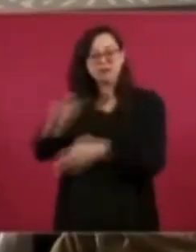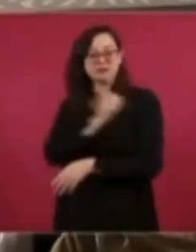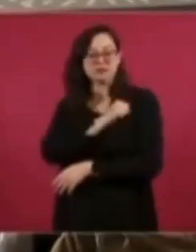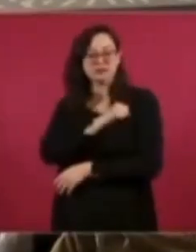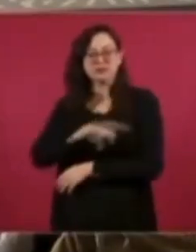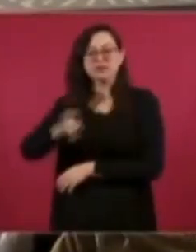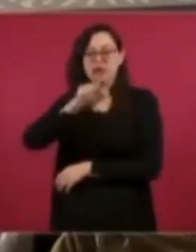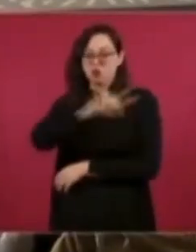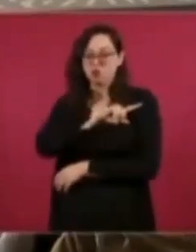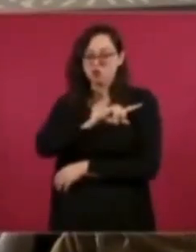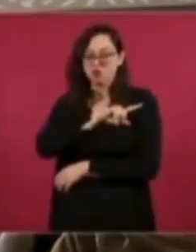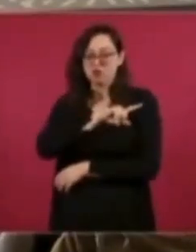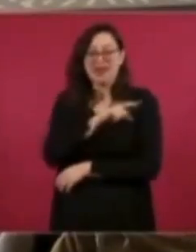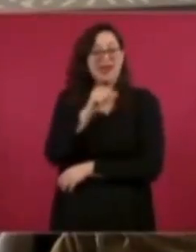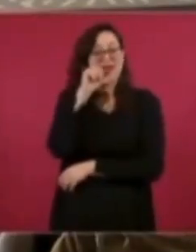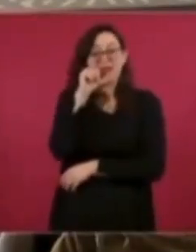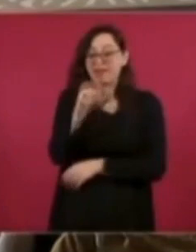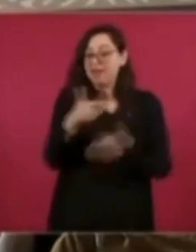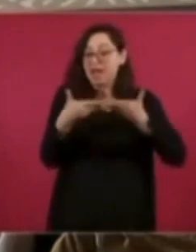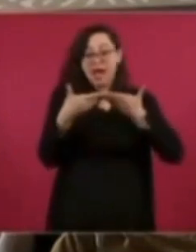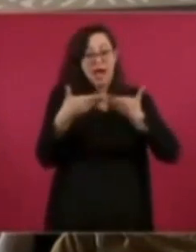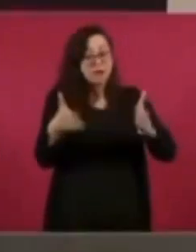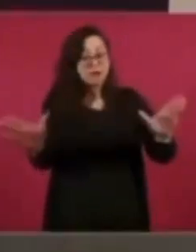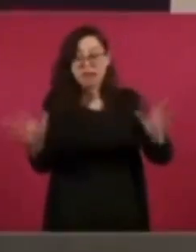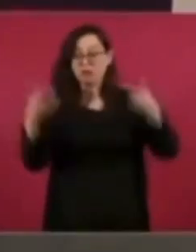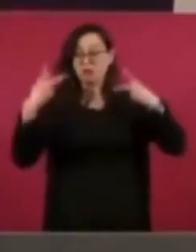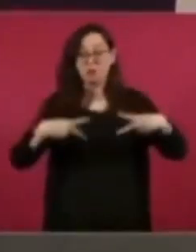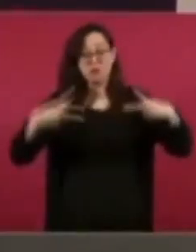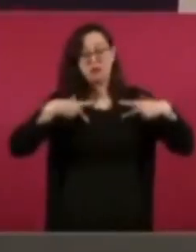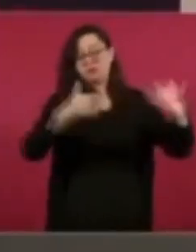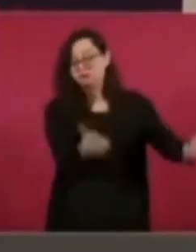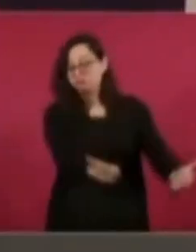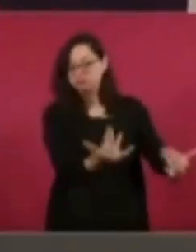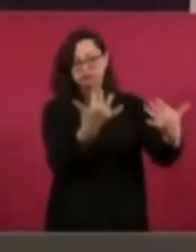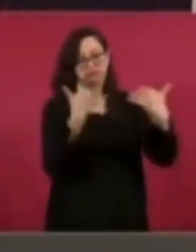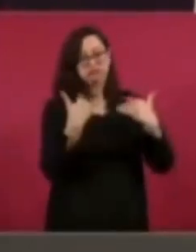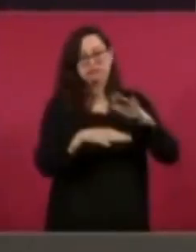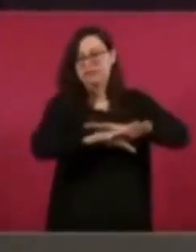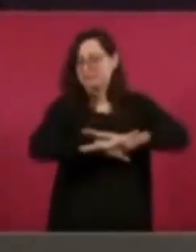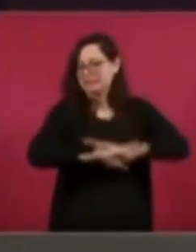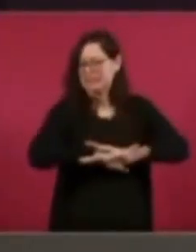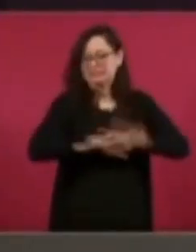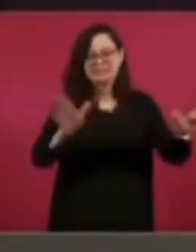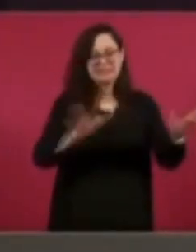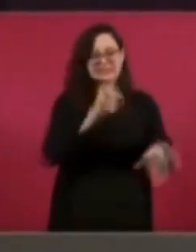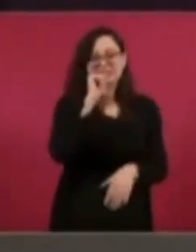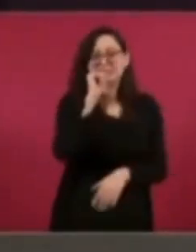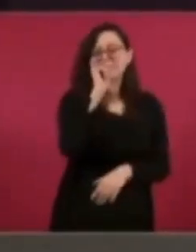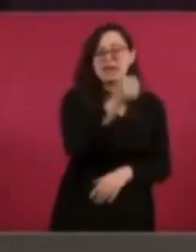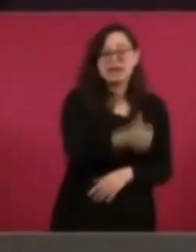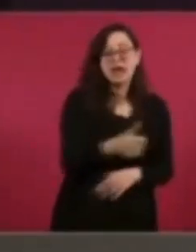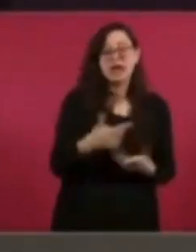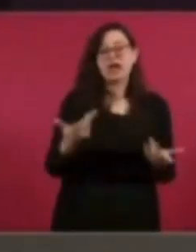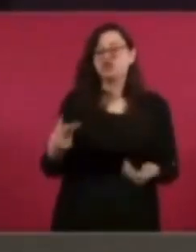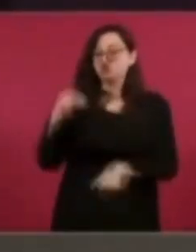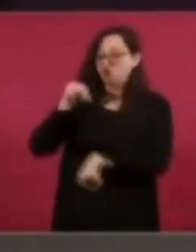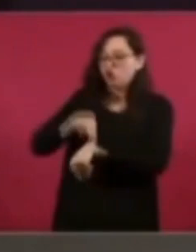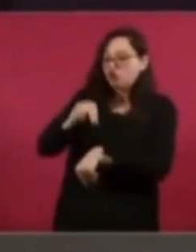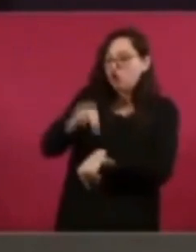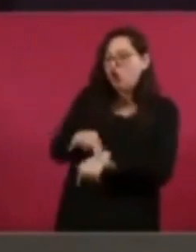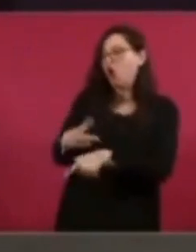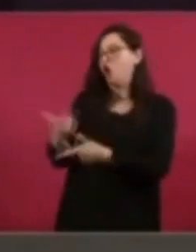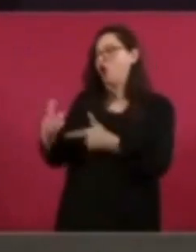no es ninguna reunión, ni siquiera con enfermeras, ni con